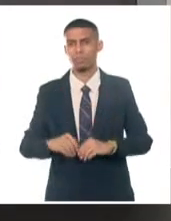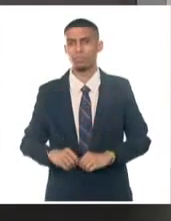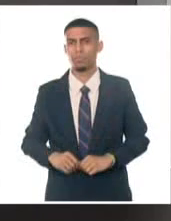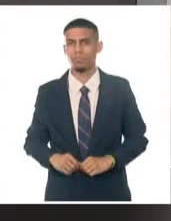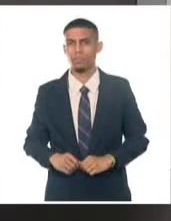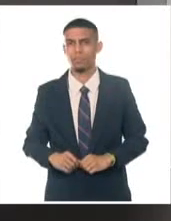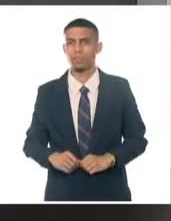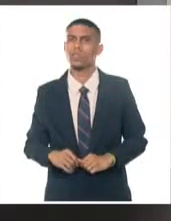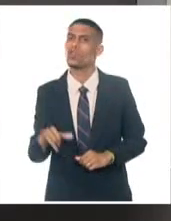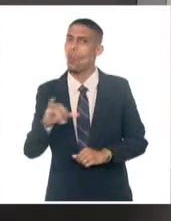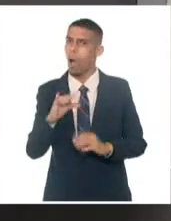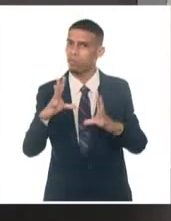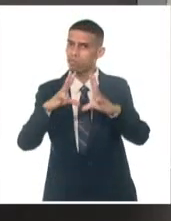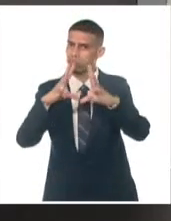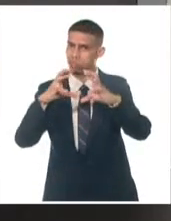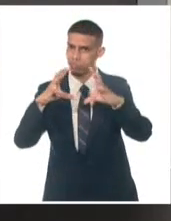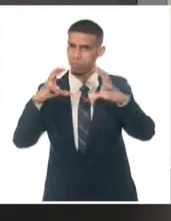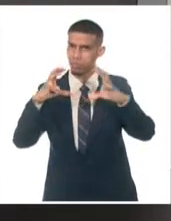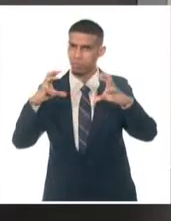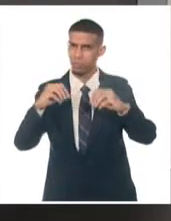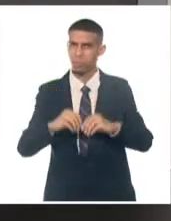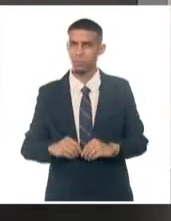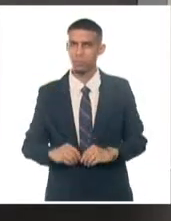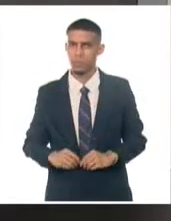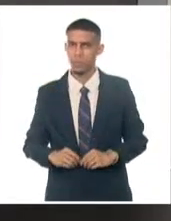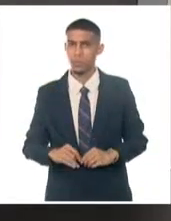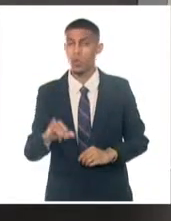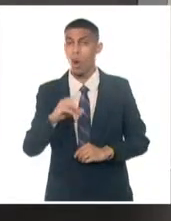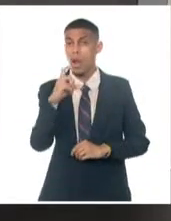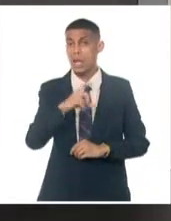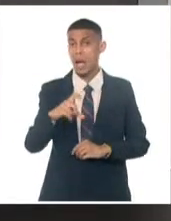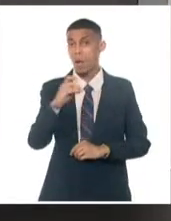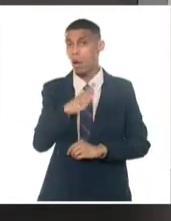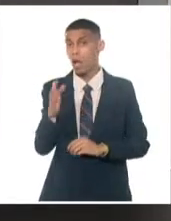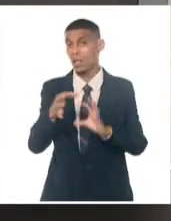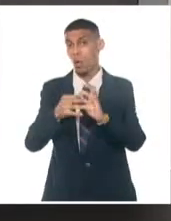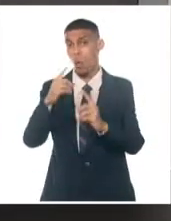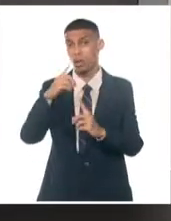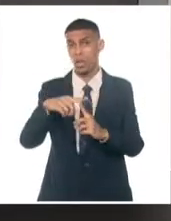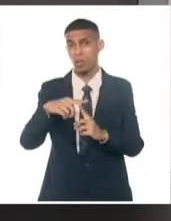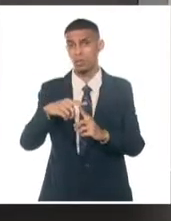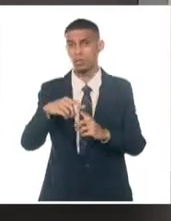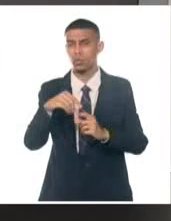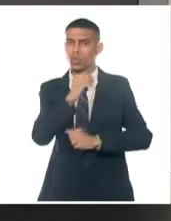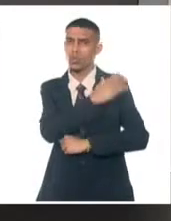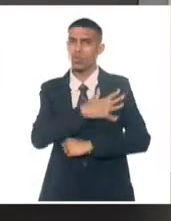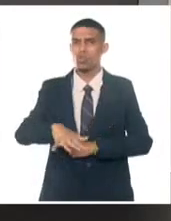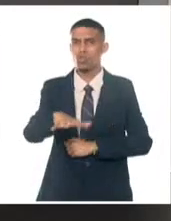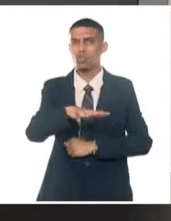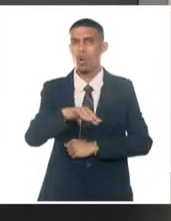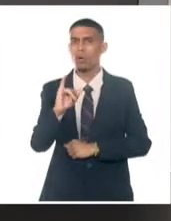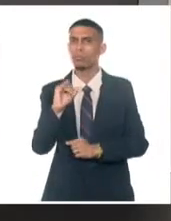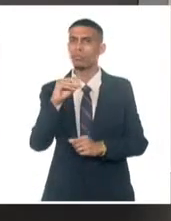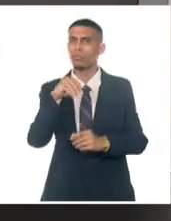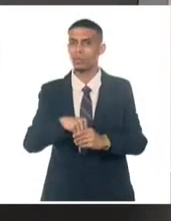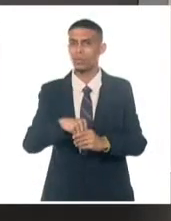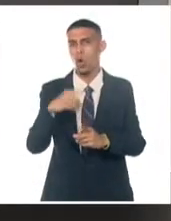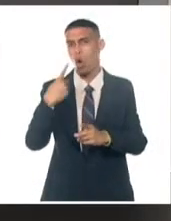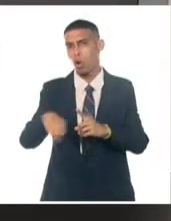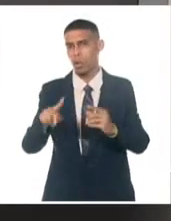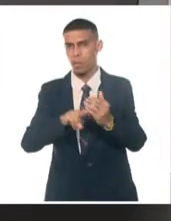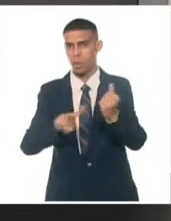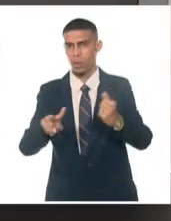parcialmente nublado en gran parte del país y se nublará desde Camagüey hasta Guantánamo, así como en zonas del interior y sur del resto del territorio nacional